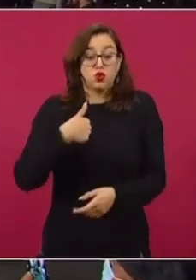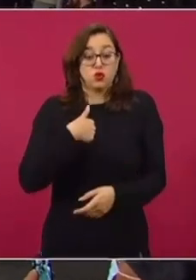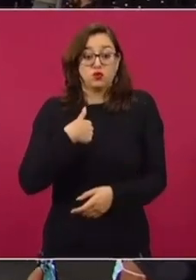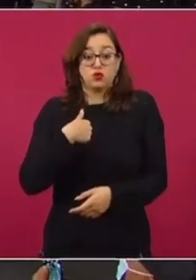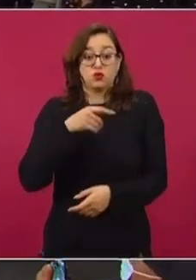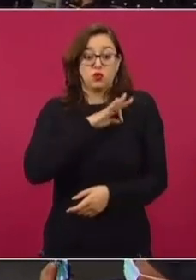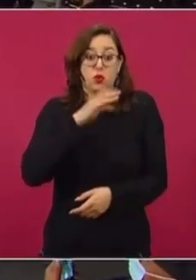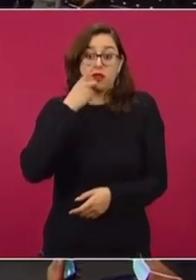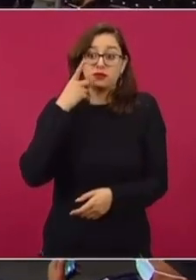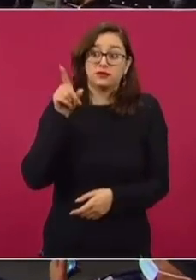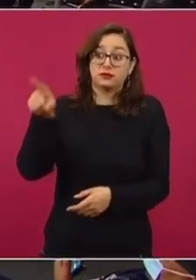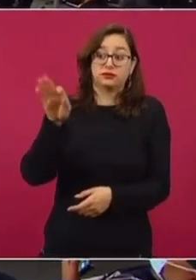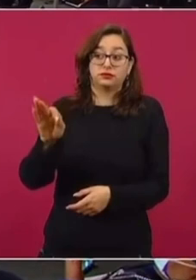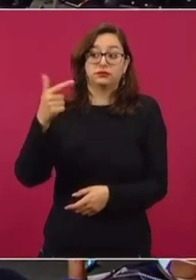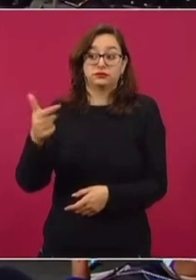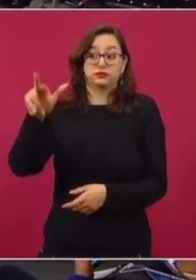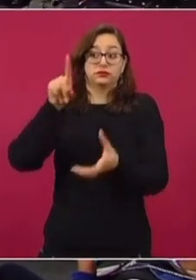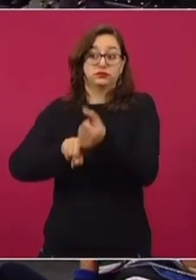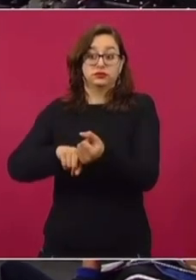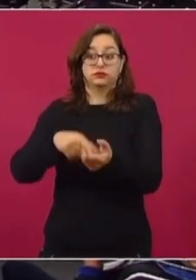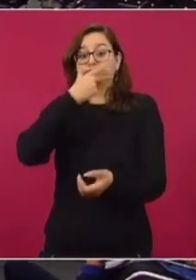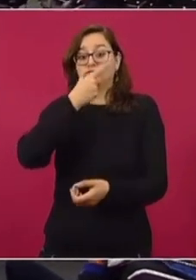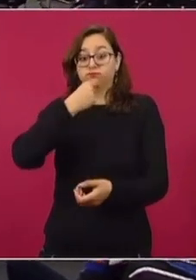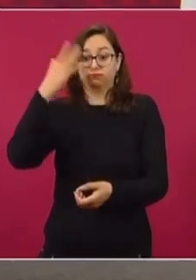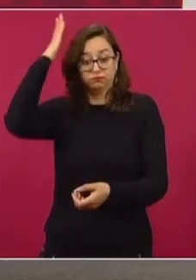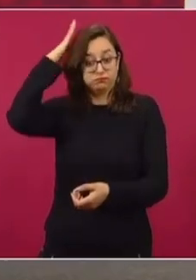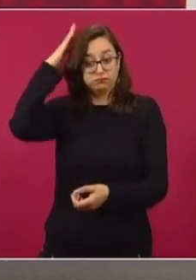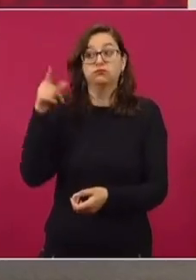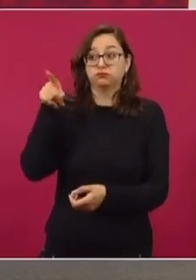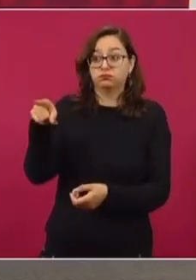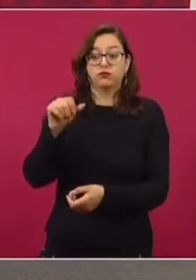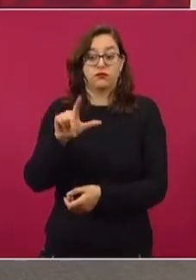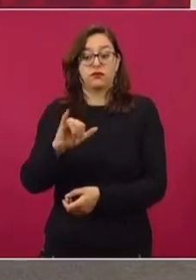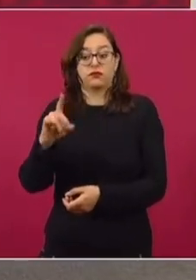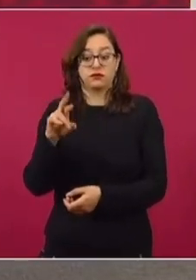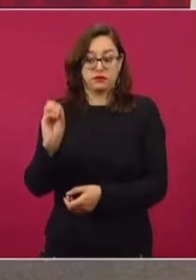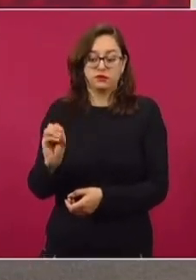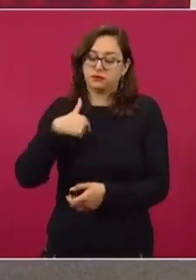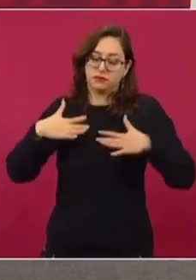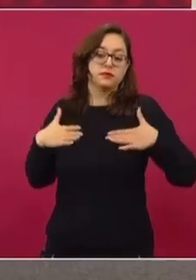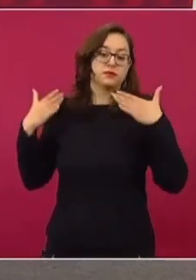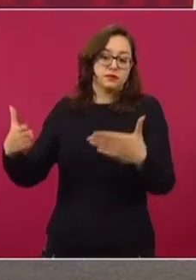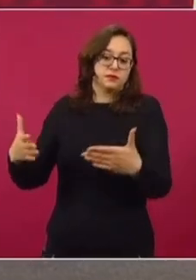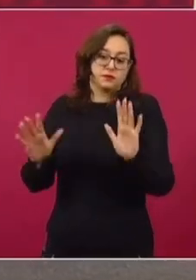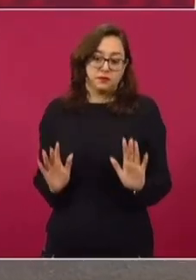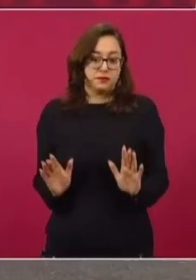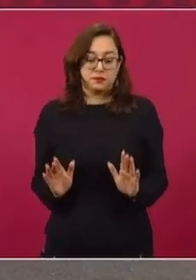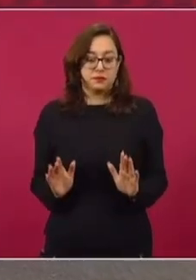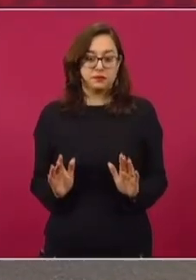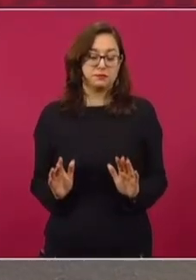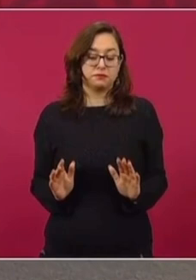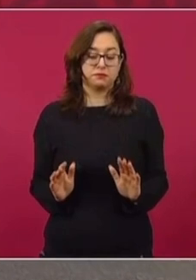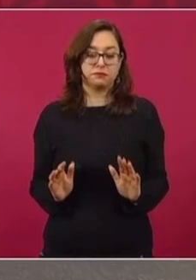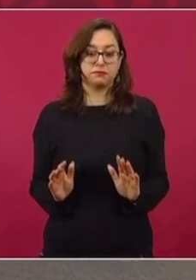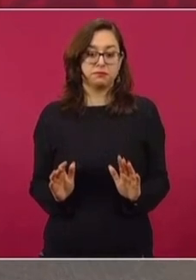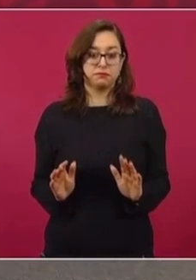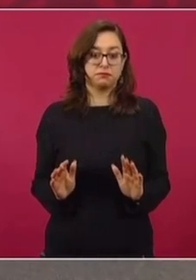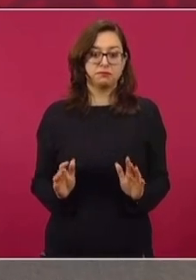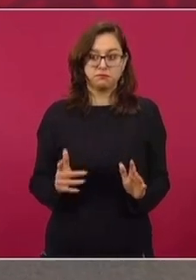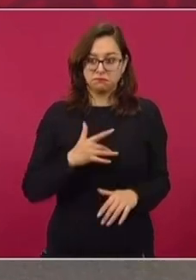es que le tengo confianza al fiscal general, al Gersman, a Alejandro Gersman. Y lo